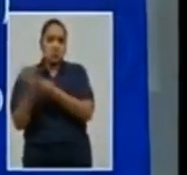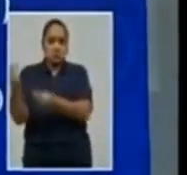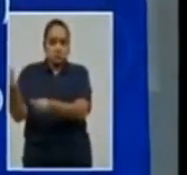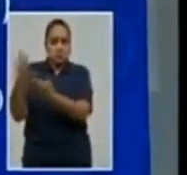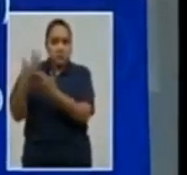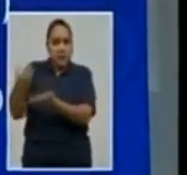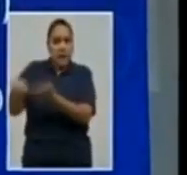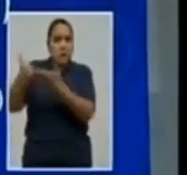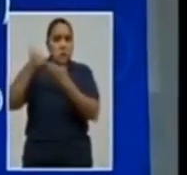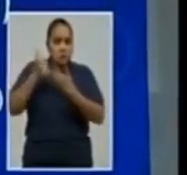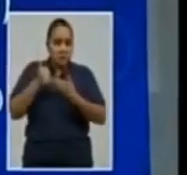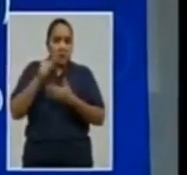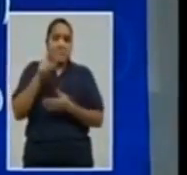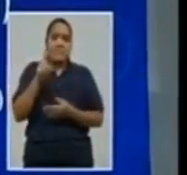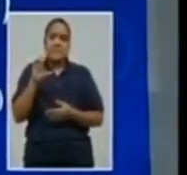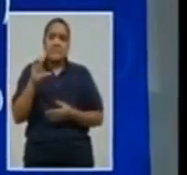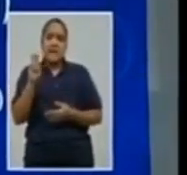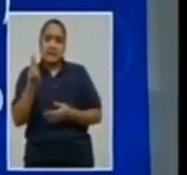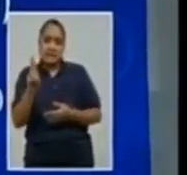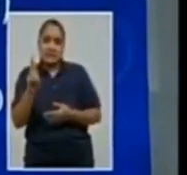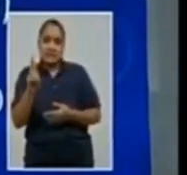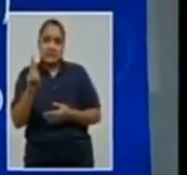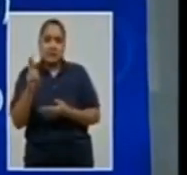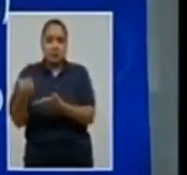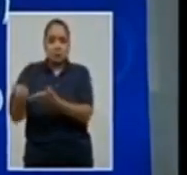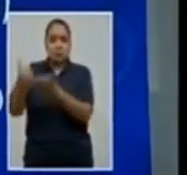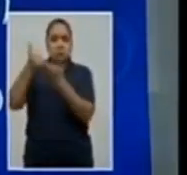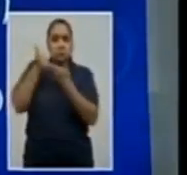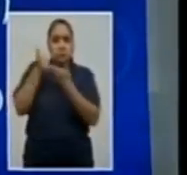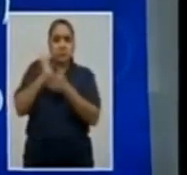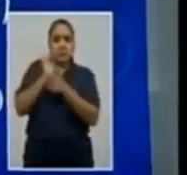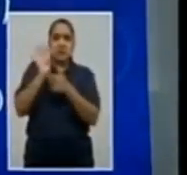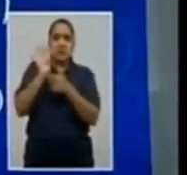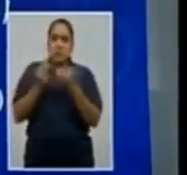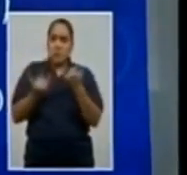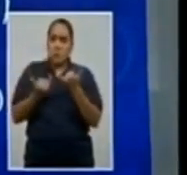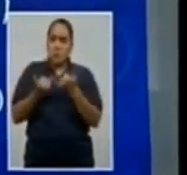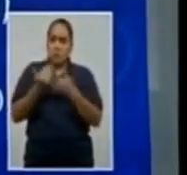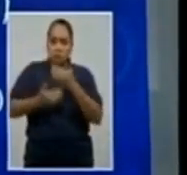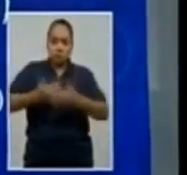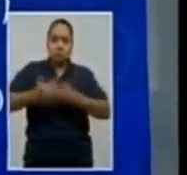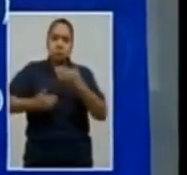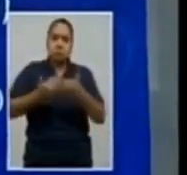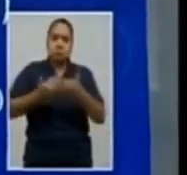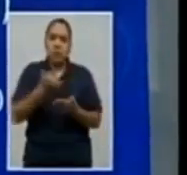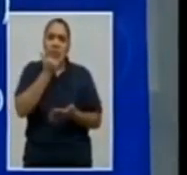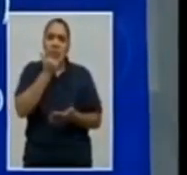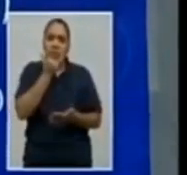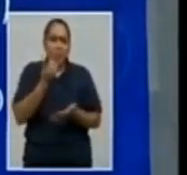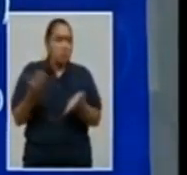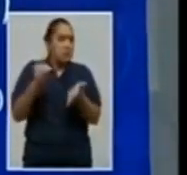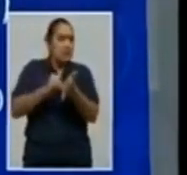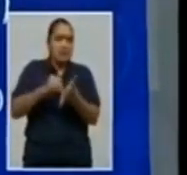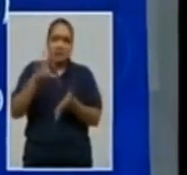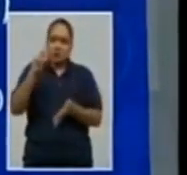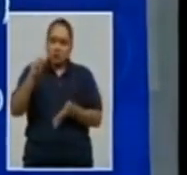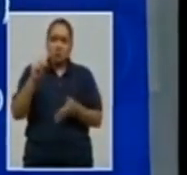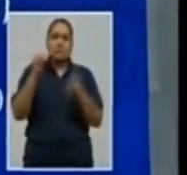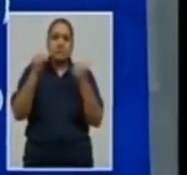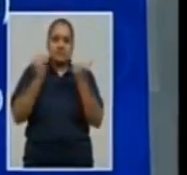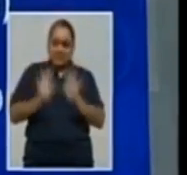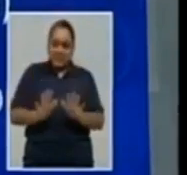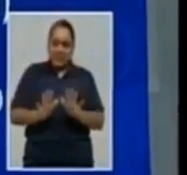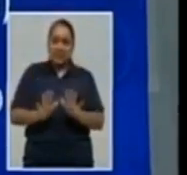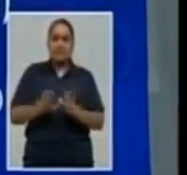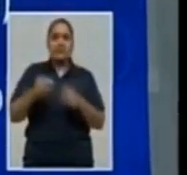realizar las pruebas de PCR, no, esta ocasión no se vuelva a repetir para que podamos